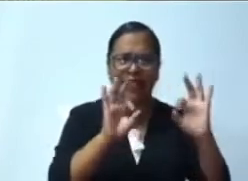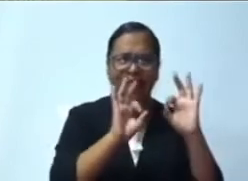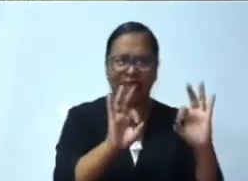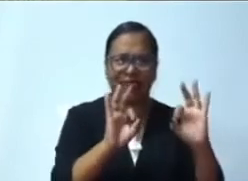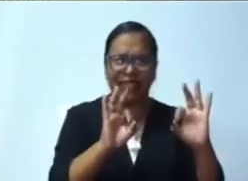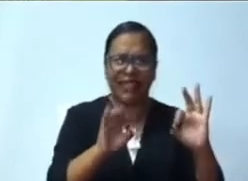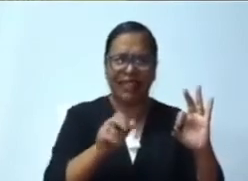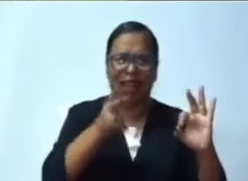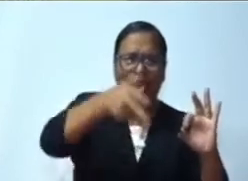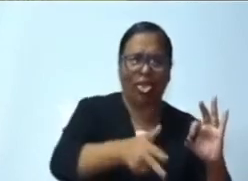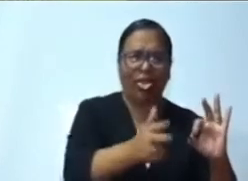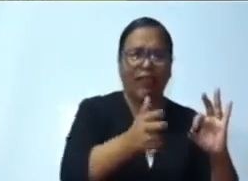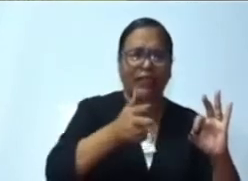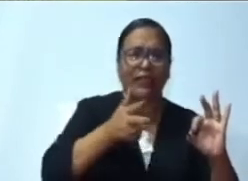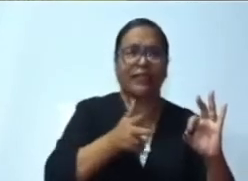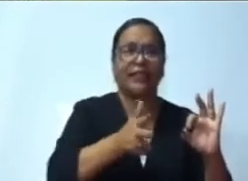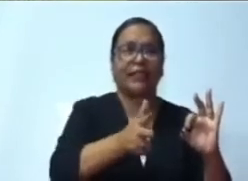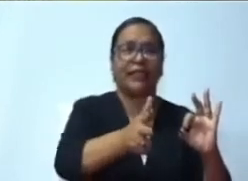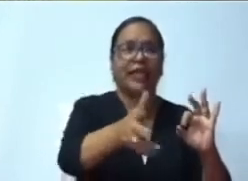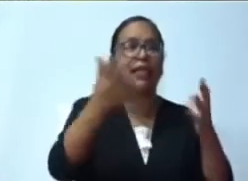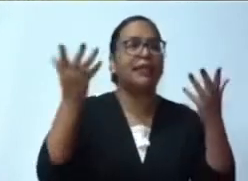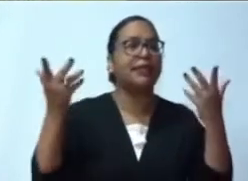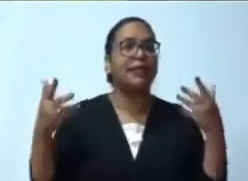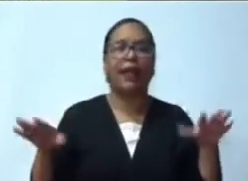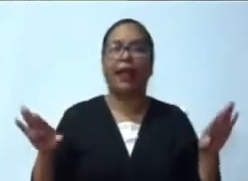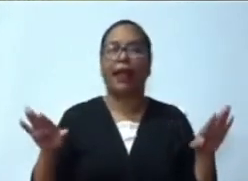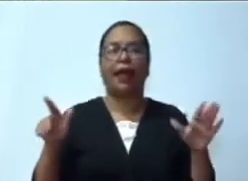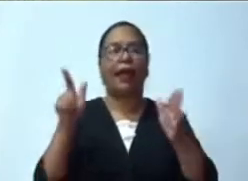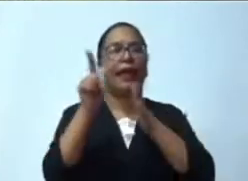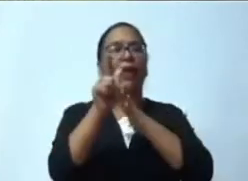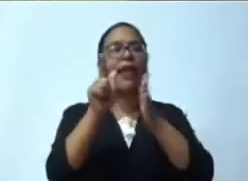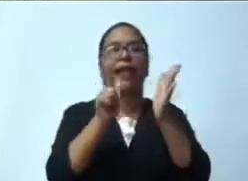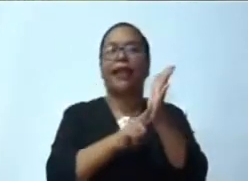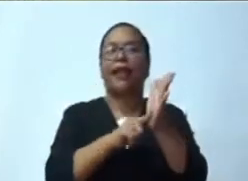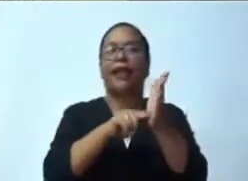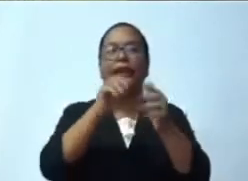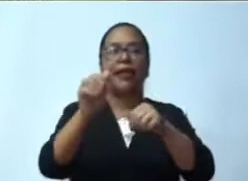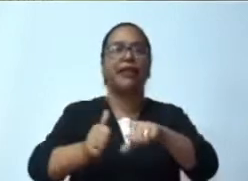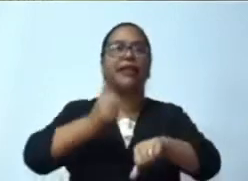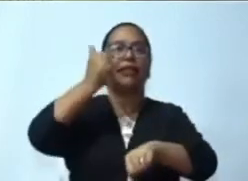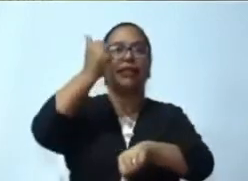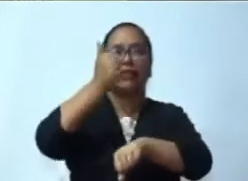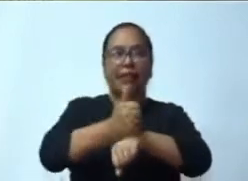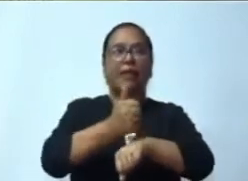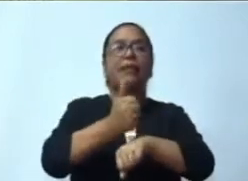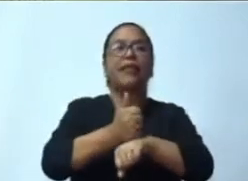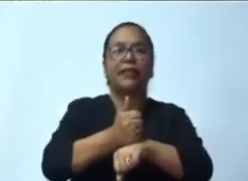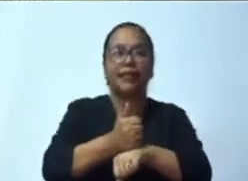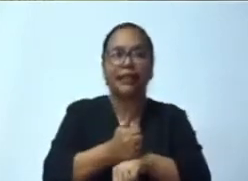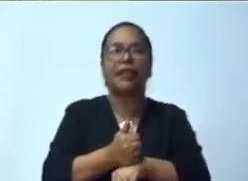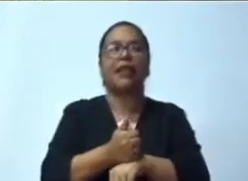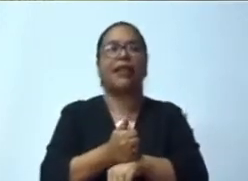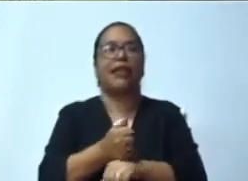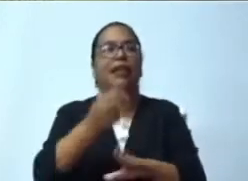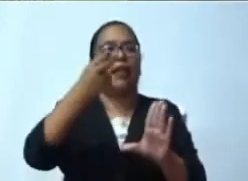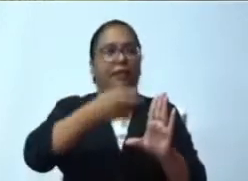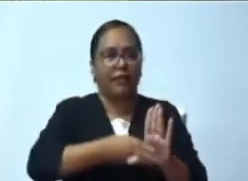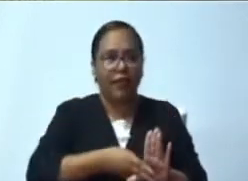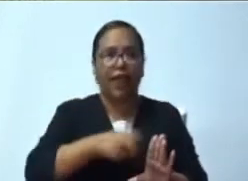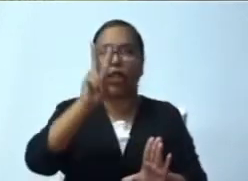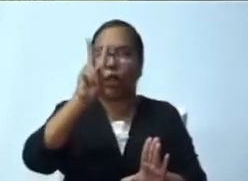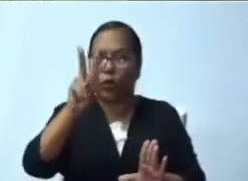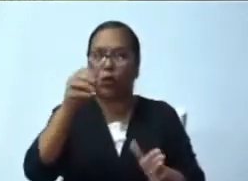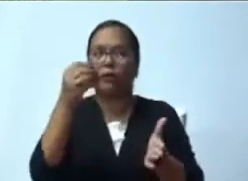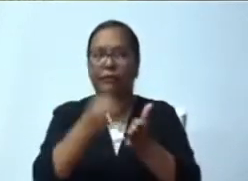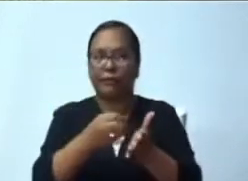dónde viene el mantenimiento vial. Viene de RD vial, viene de los dos pesos del combustible de la ley 63